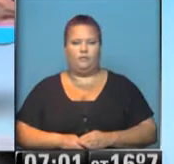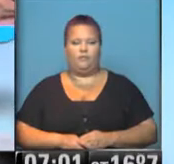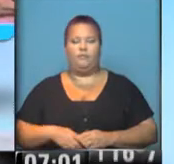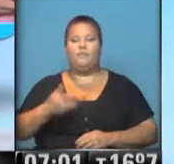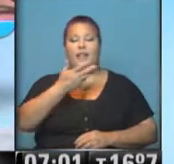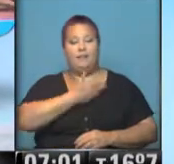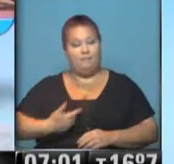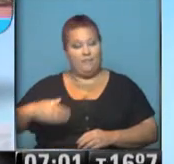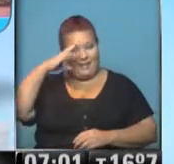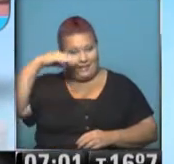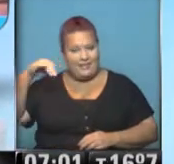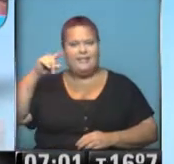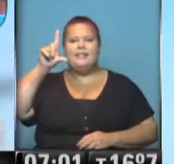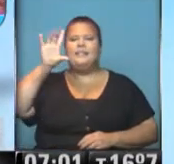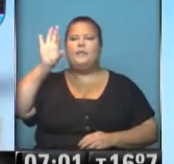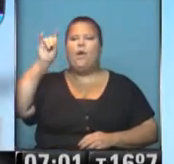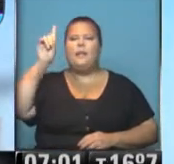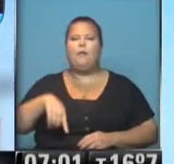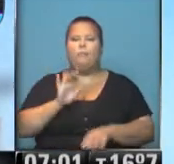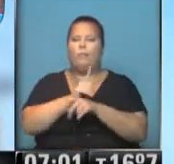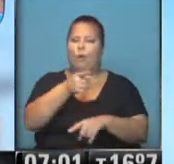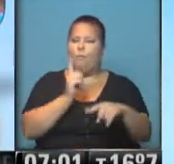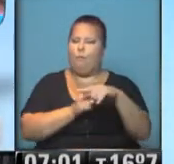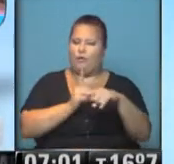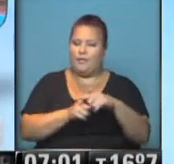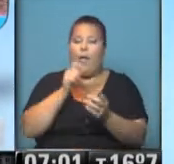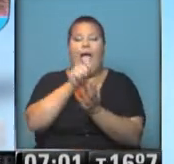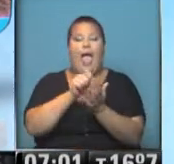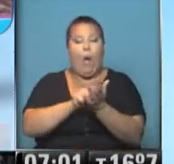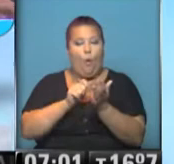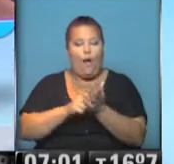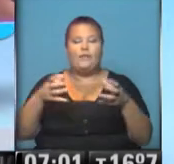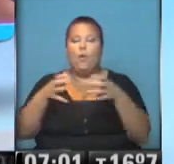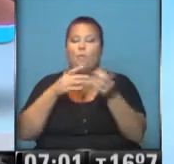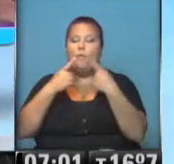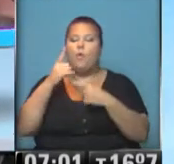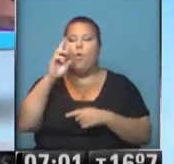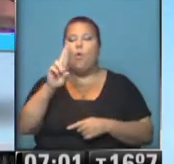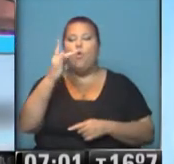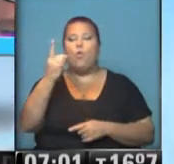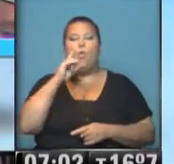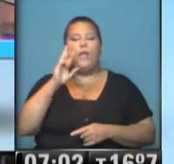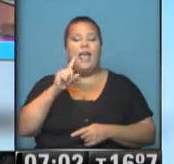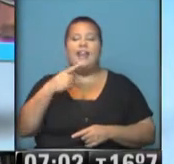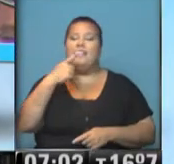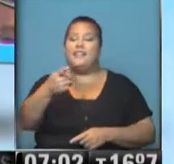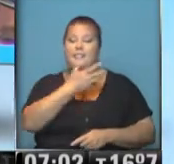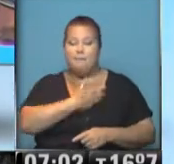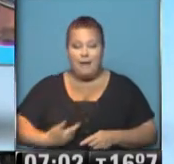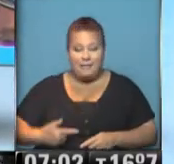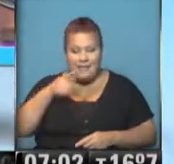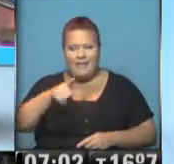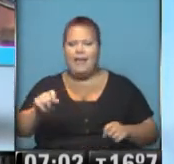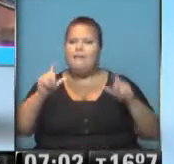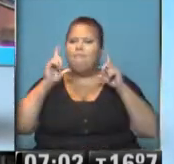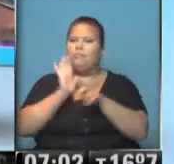Cristina con 50% de imagen positiva. Una encuesta realizada por la consultora Rubier y Asociados coloca a la presidenta con